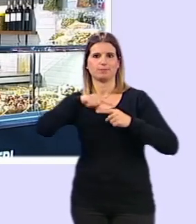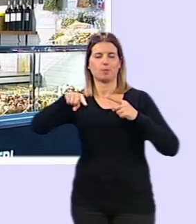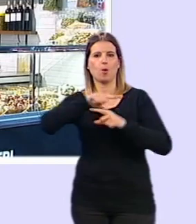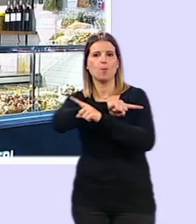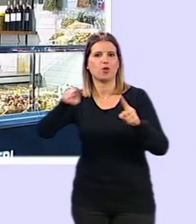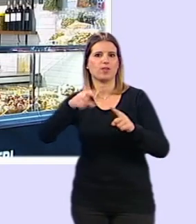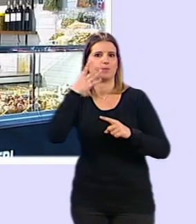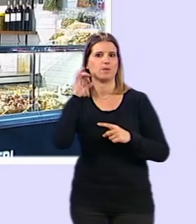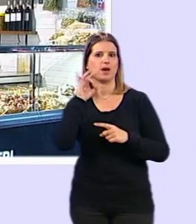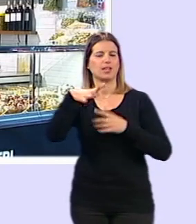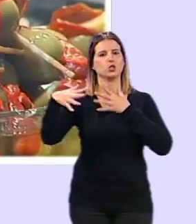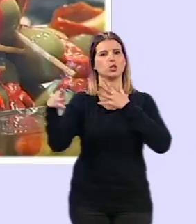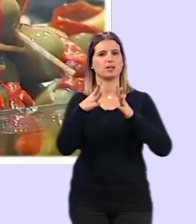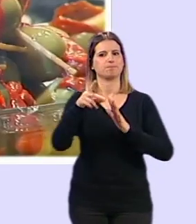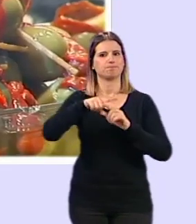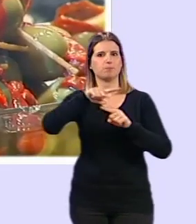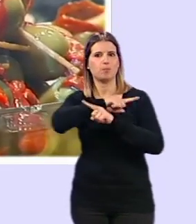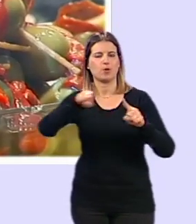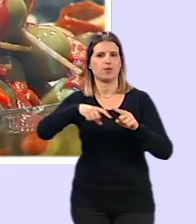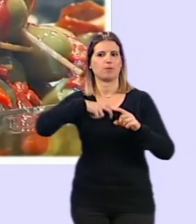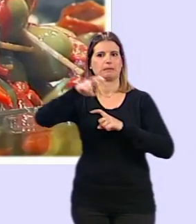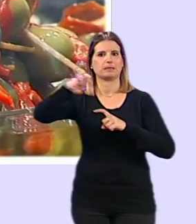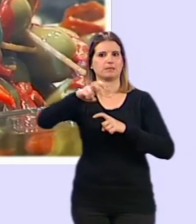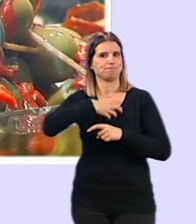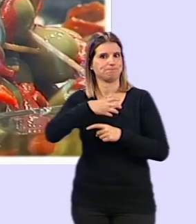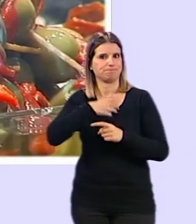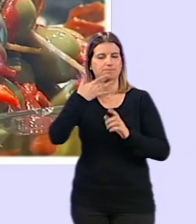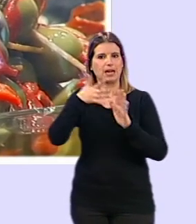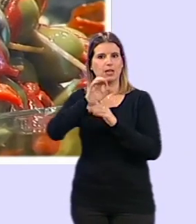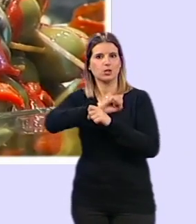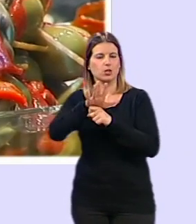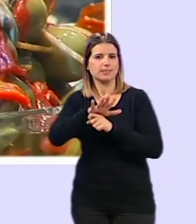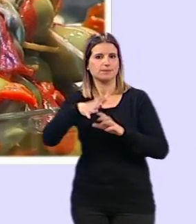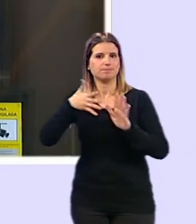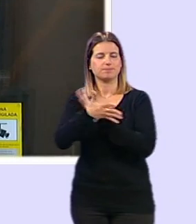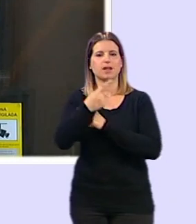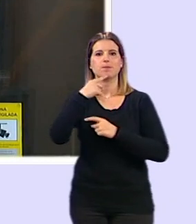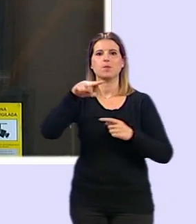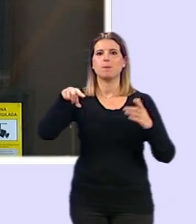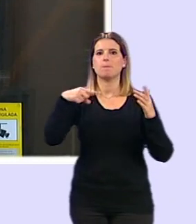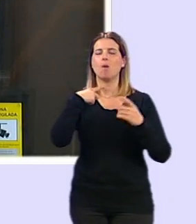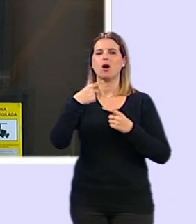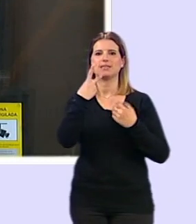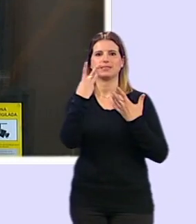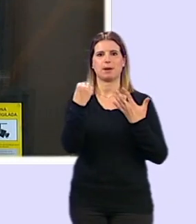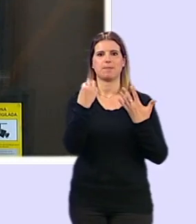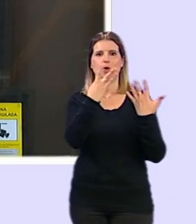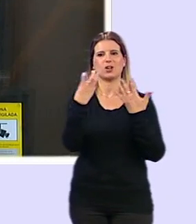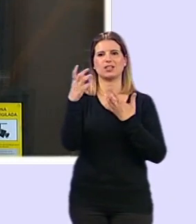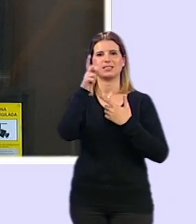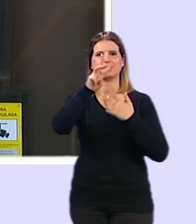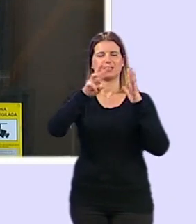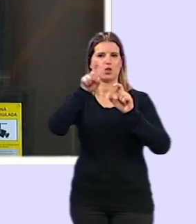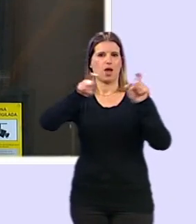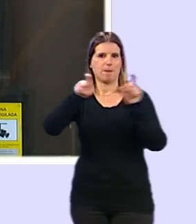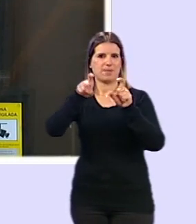el 14 de marzo para frenar la expansión del coronavirus supone la pérdida de 3.472 empresas con trabajadores en